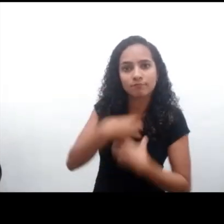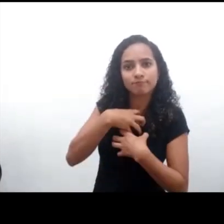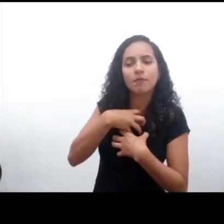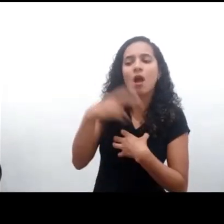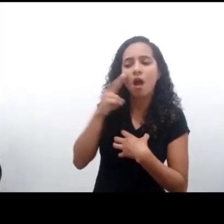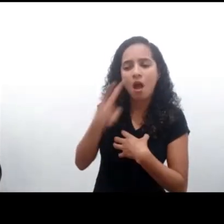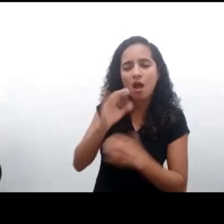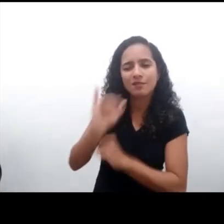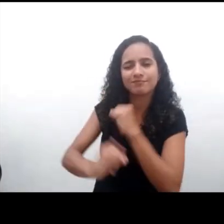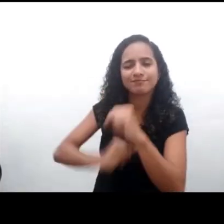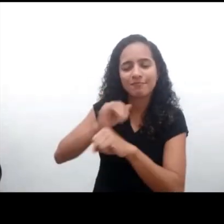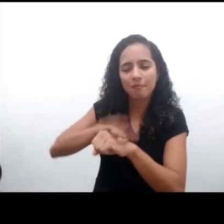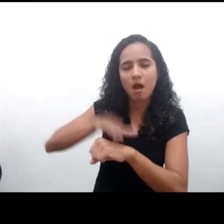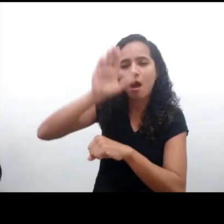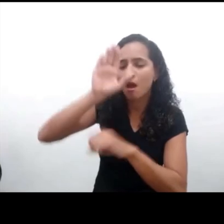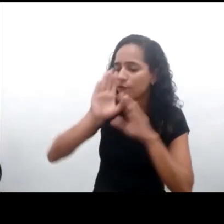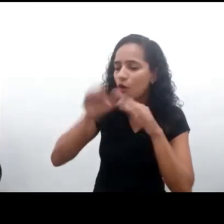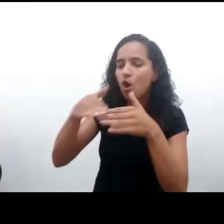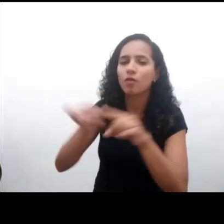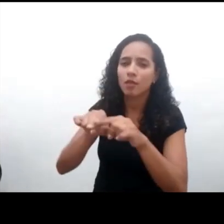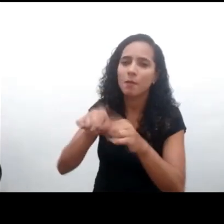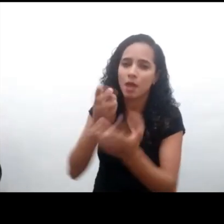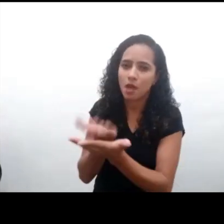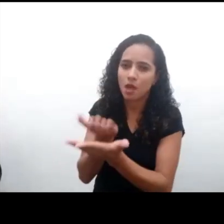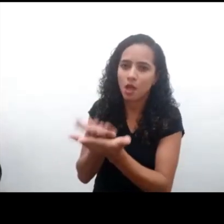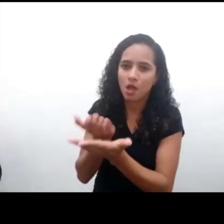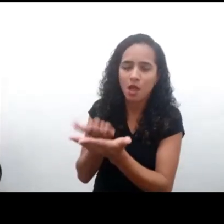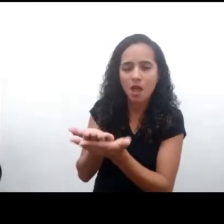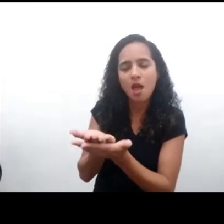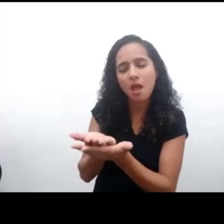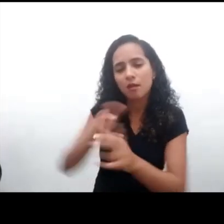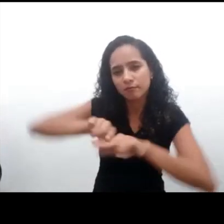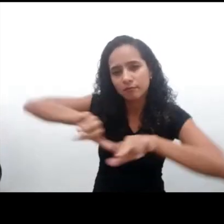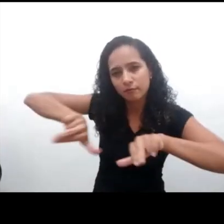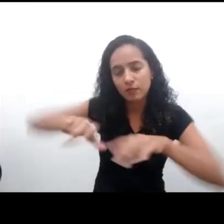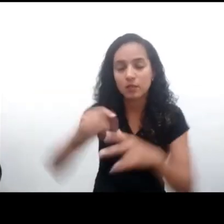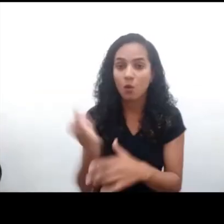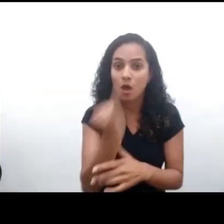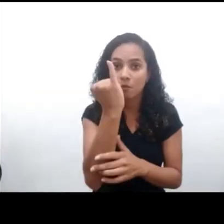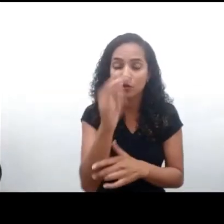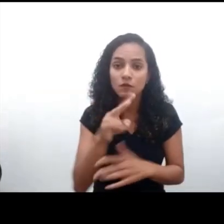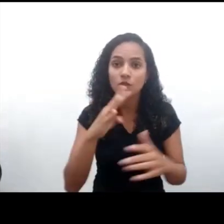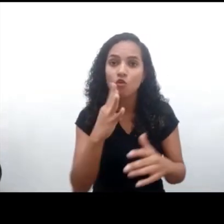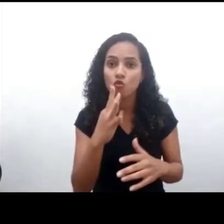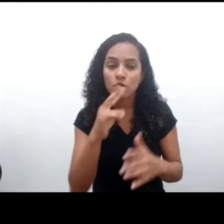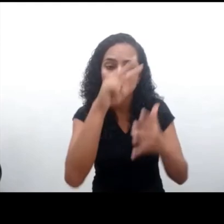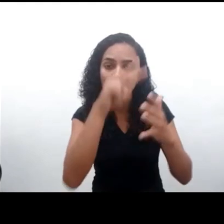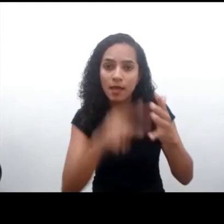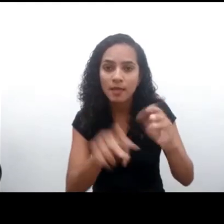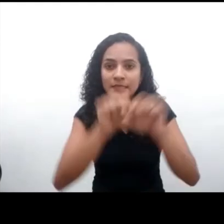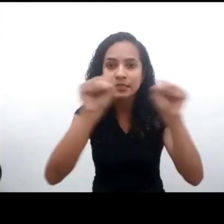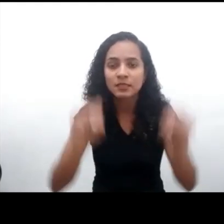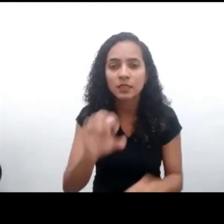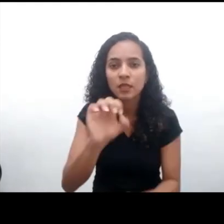este tiempo de pandemia en que se digitalizó la vida de muchos niños, niñas y adolescentes. Entonces, es muy importante